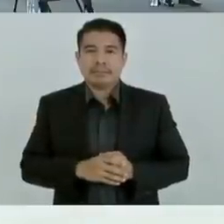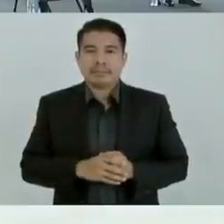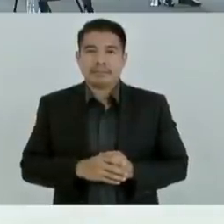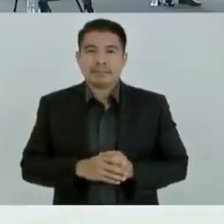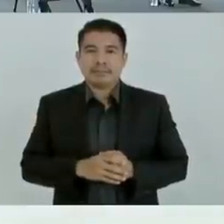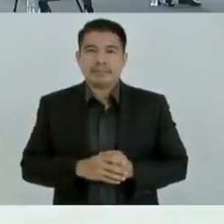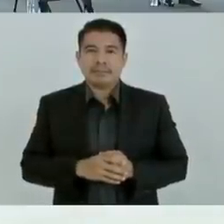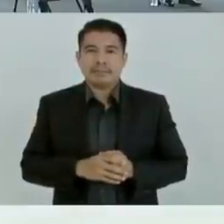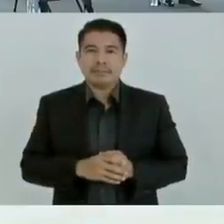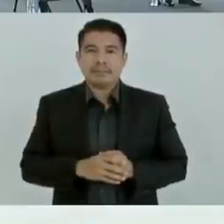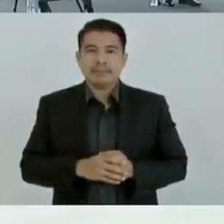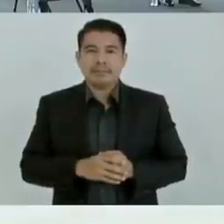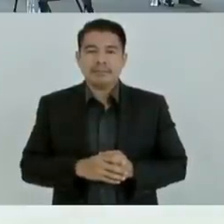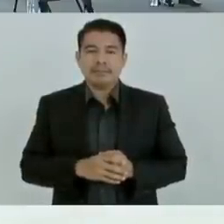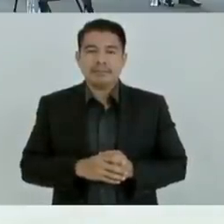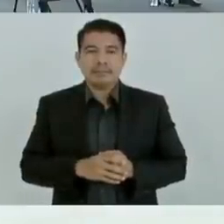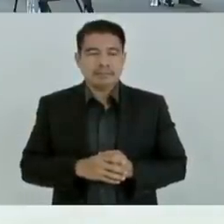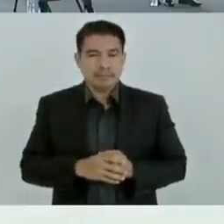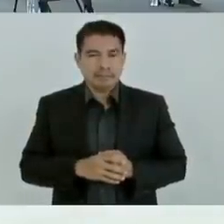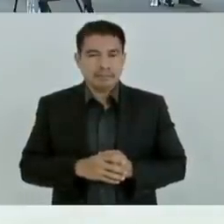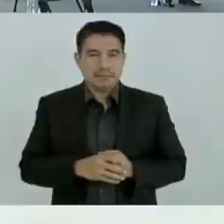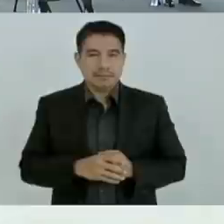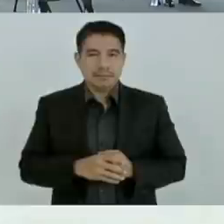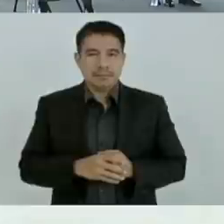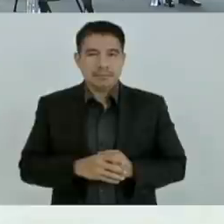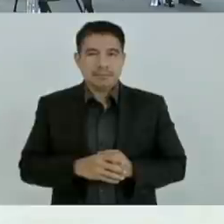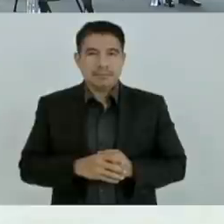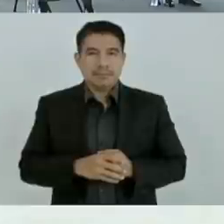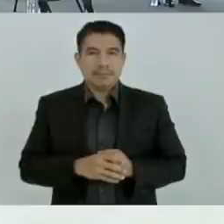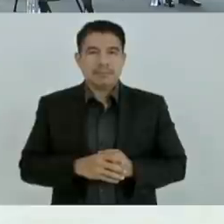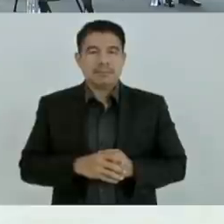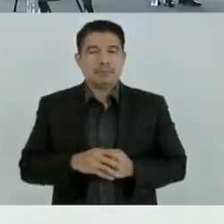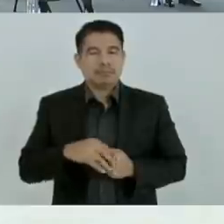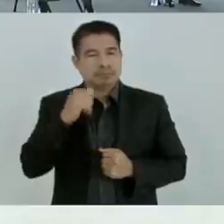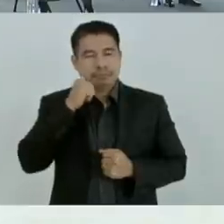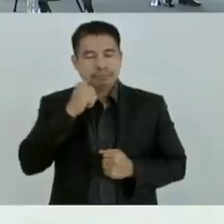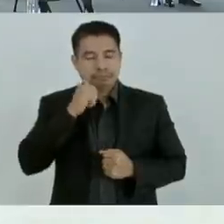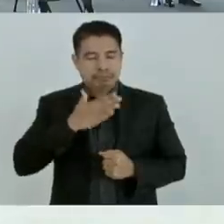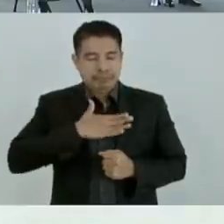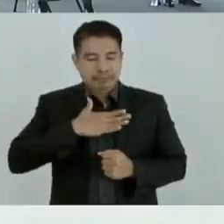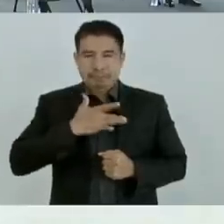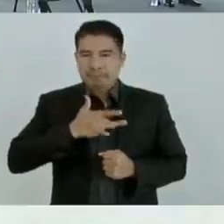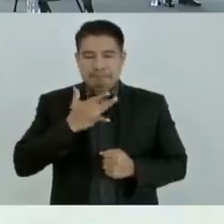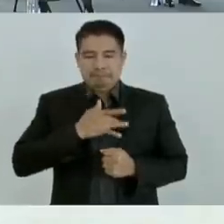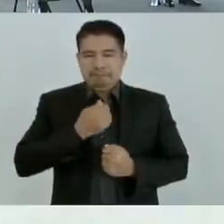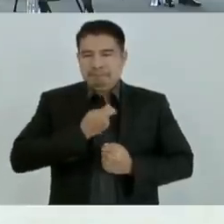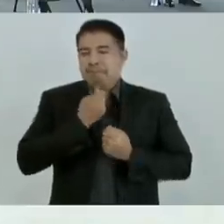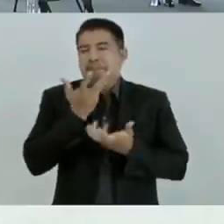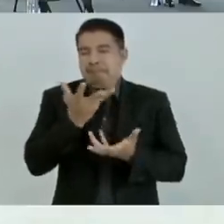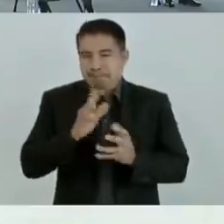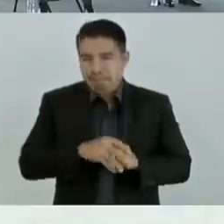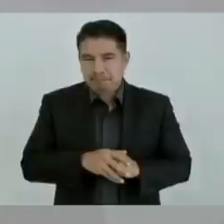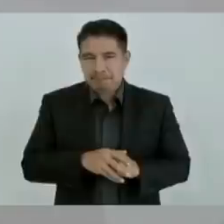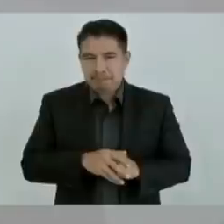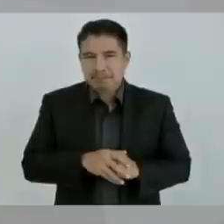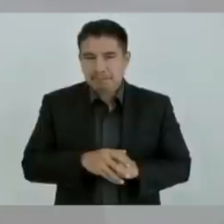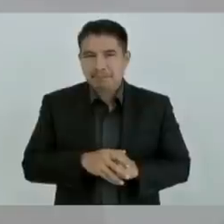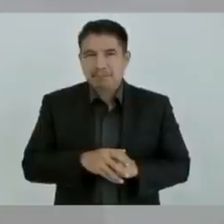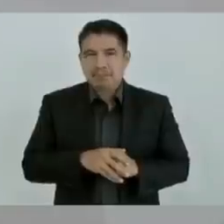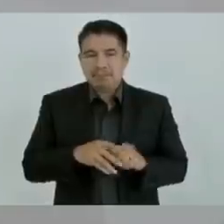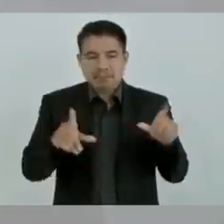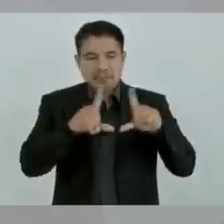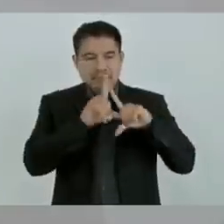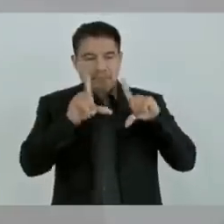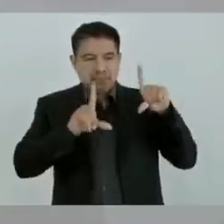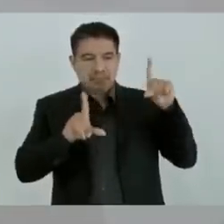Ya ven que yo digo siempre lo que siento. Entonces, invito a todos los